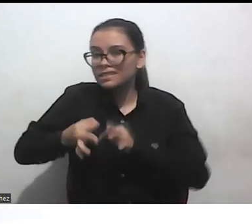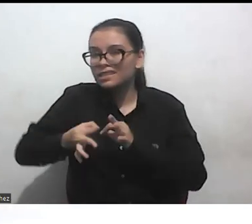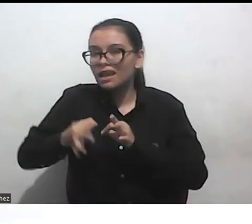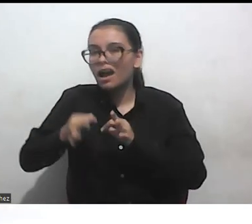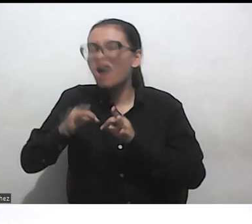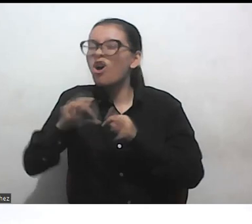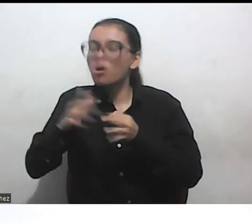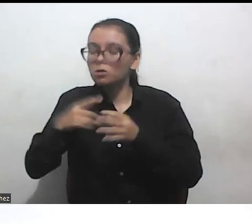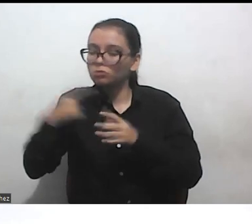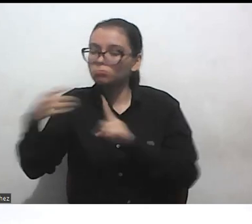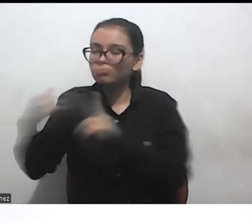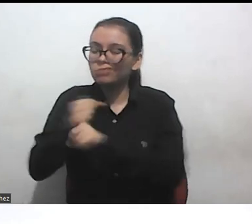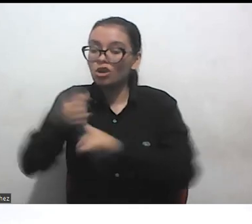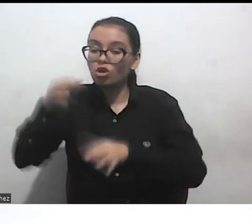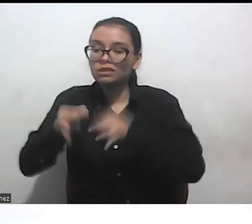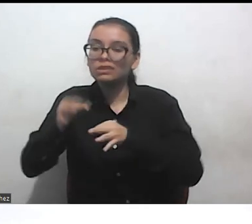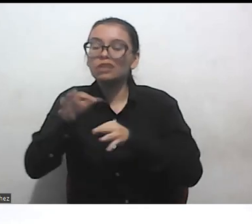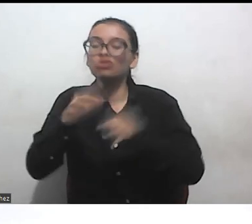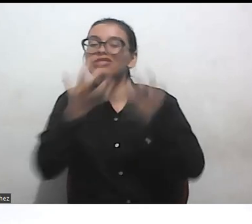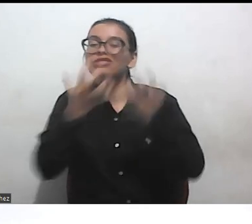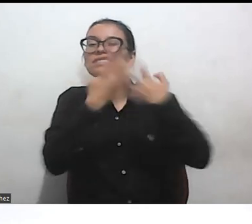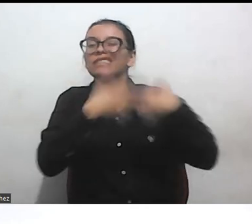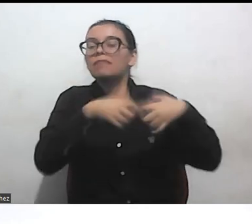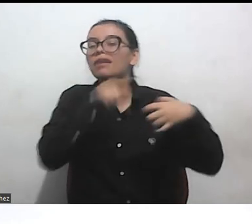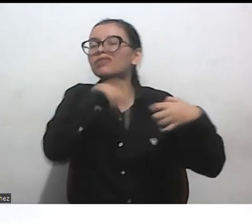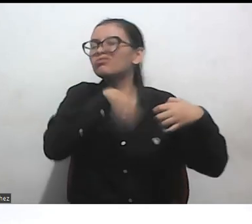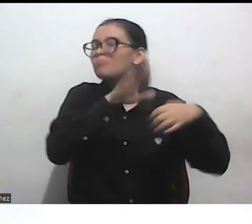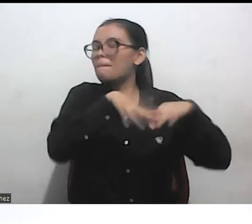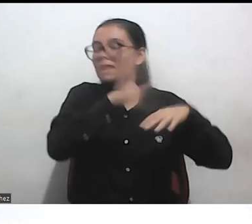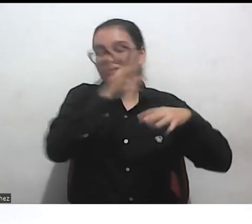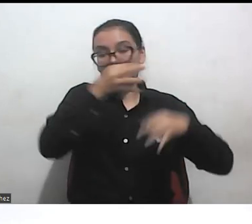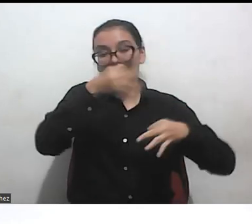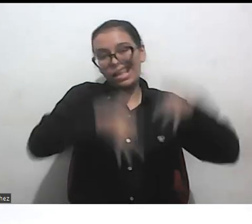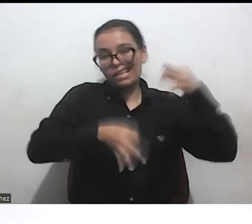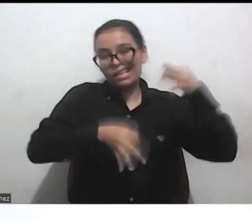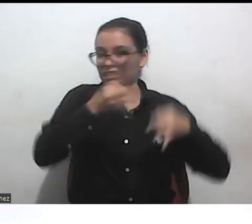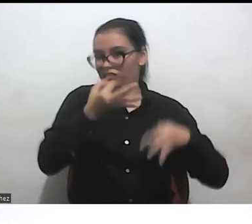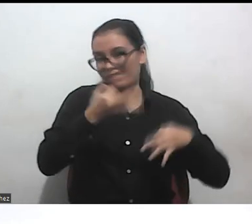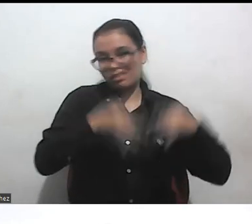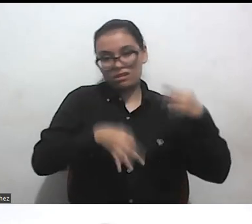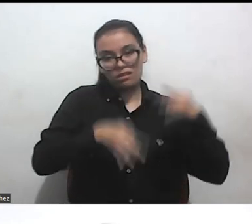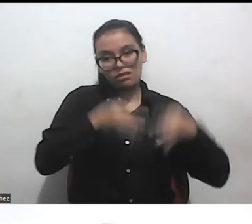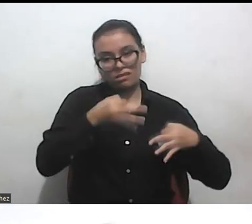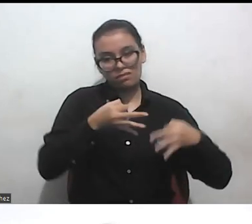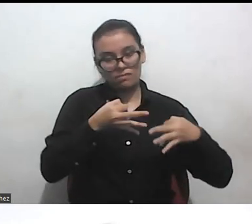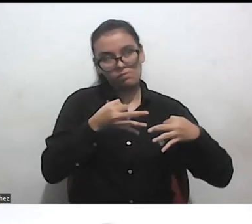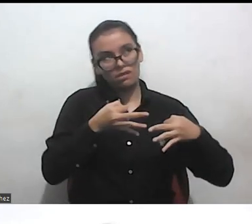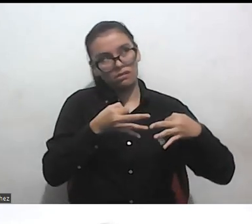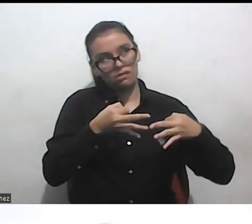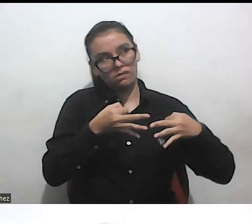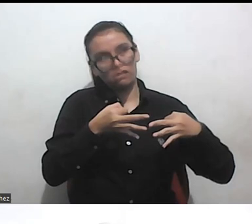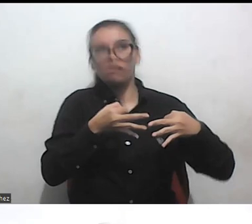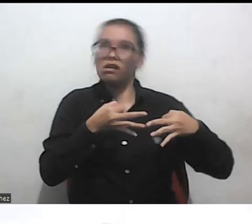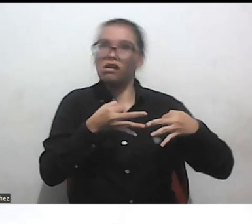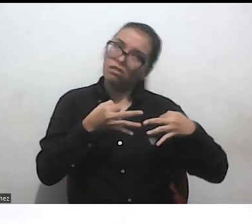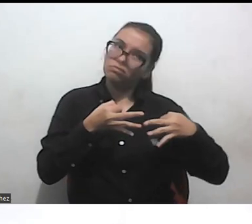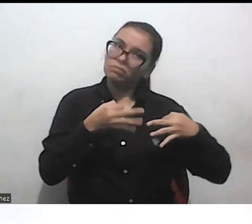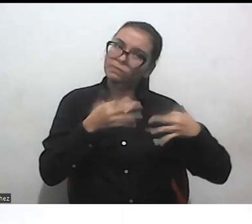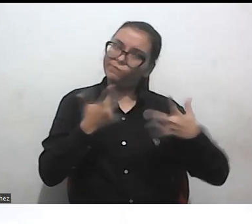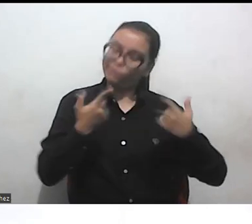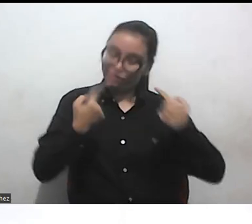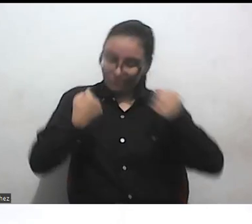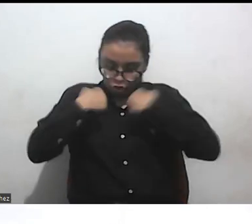en un sistema generalmente injusto, surge muy claramente frente a qué es lo que uno entiende, qué es la realidad